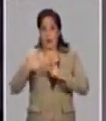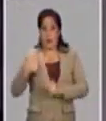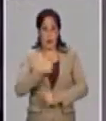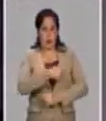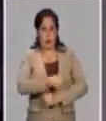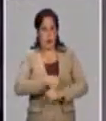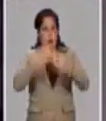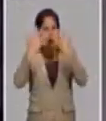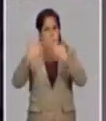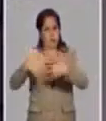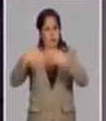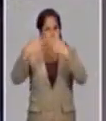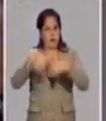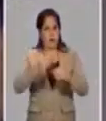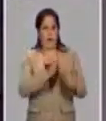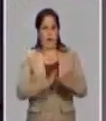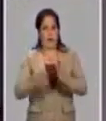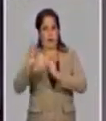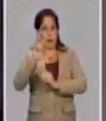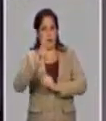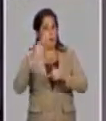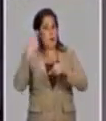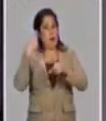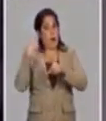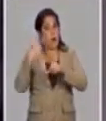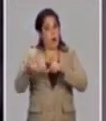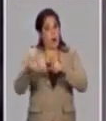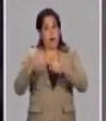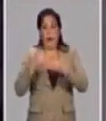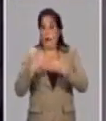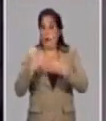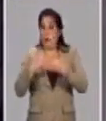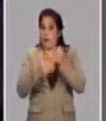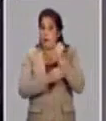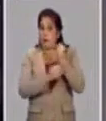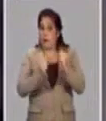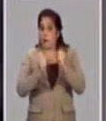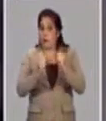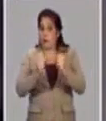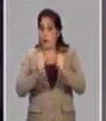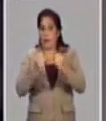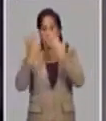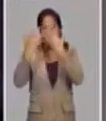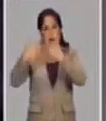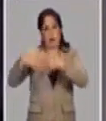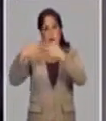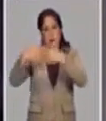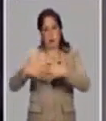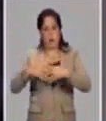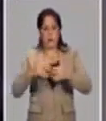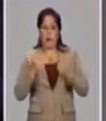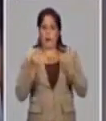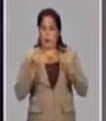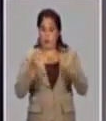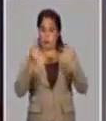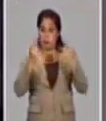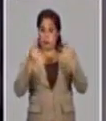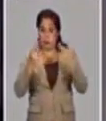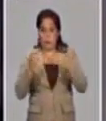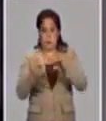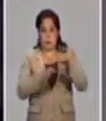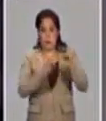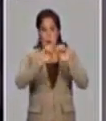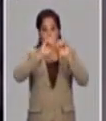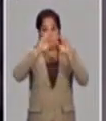tiene también productos en esta categoría, pero las otras son las grandes transnacionales de los países industrializados. Ahora,